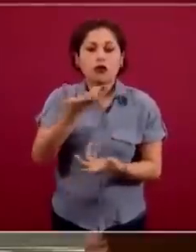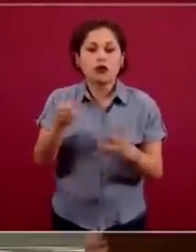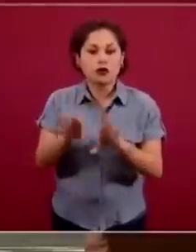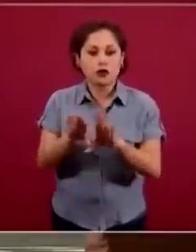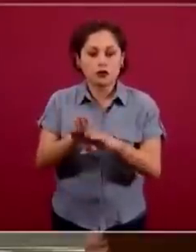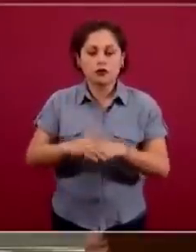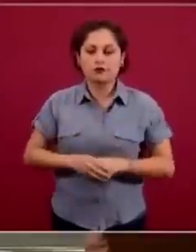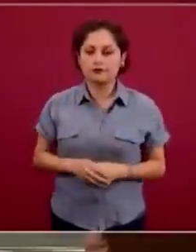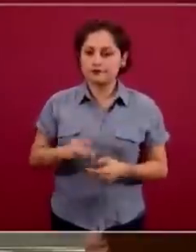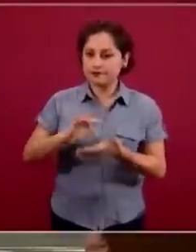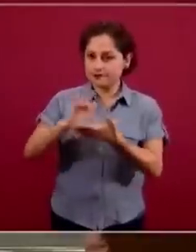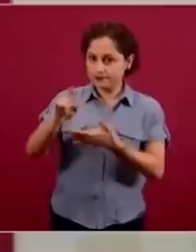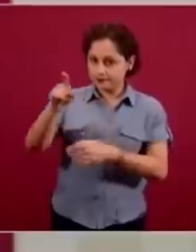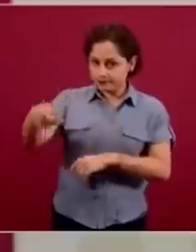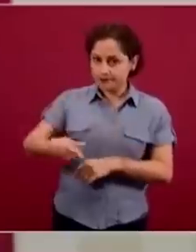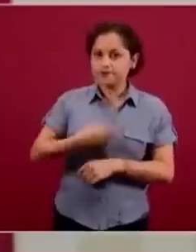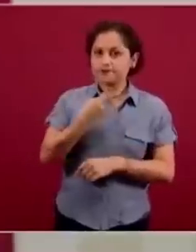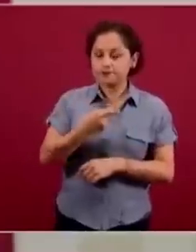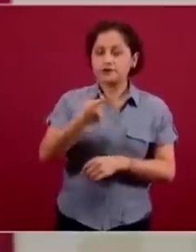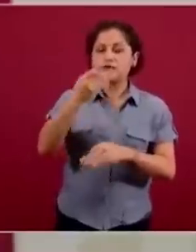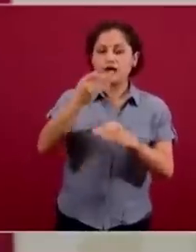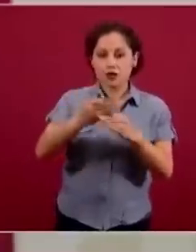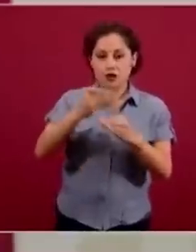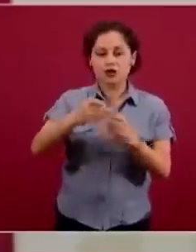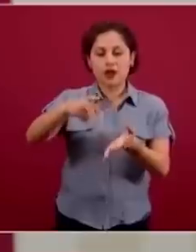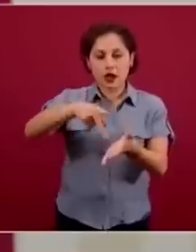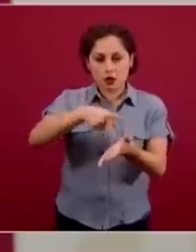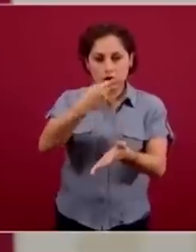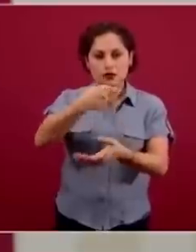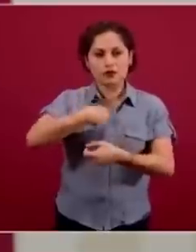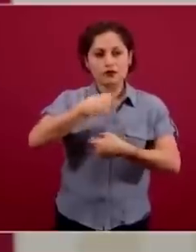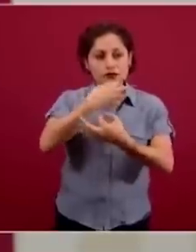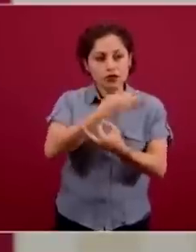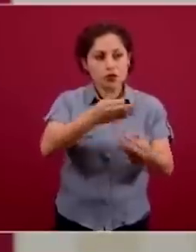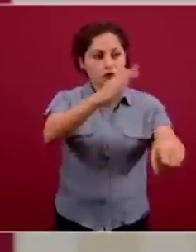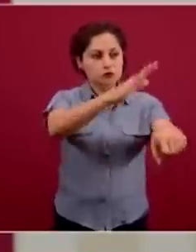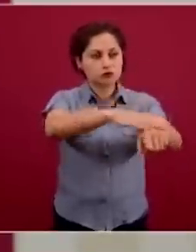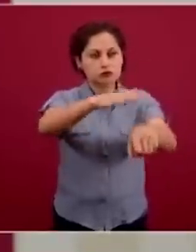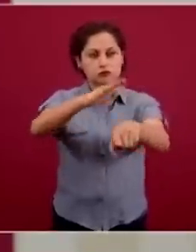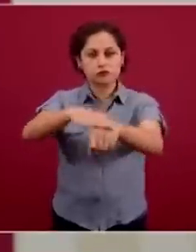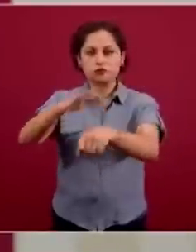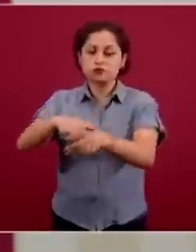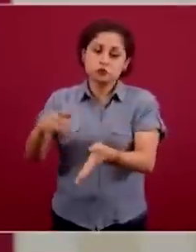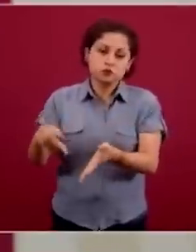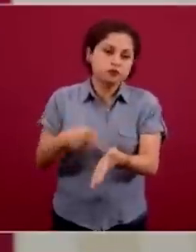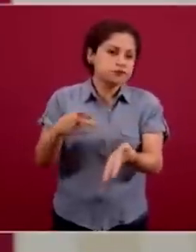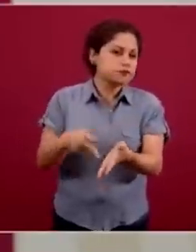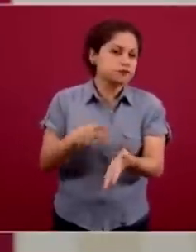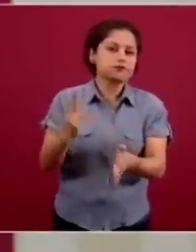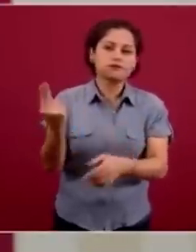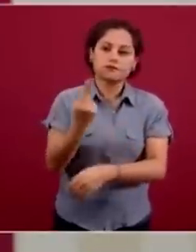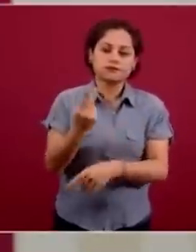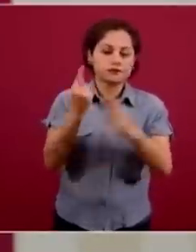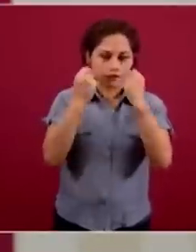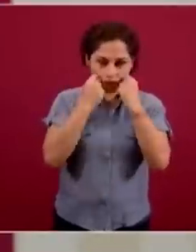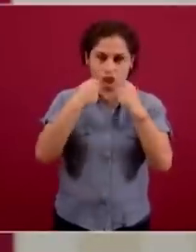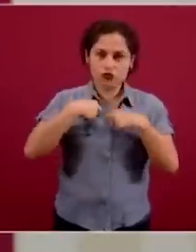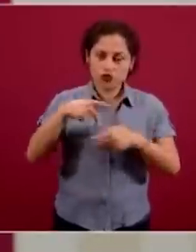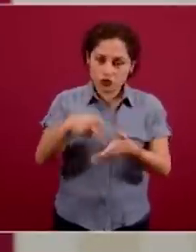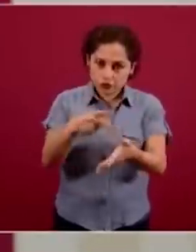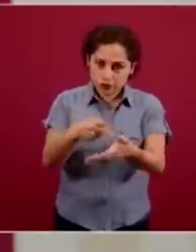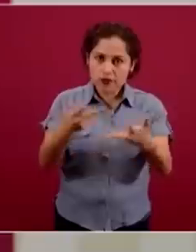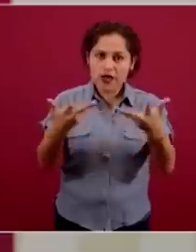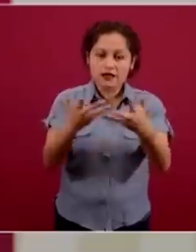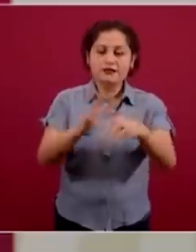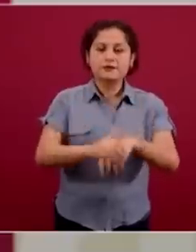Quiero volverme a referir hacia la población y lo haré todos los días y todo el tiempo que sea necesario. No debemos minimizar, no debemos